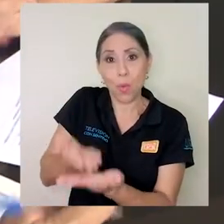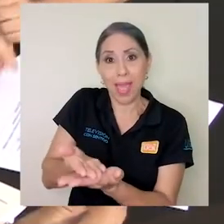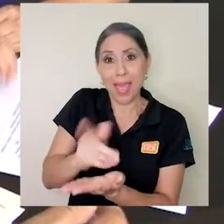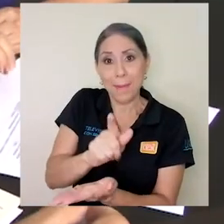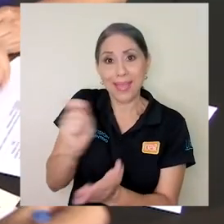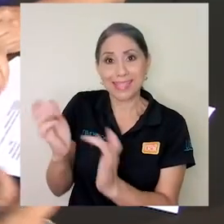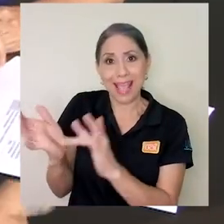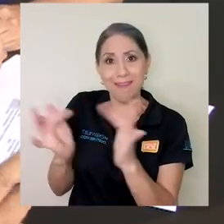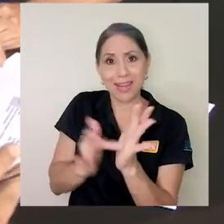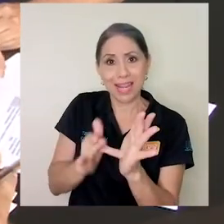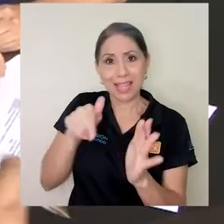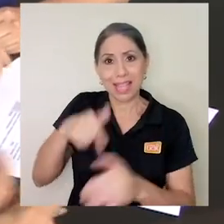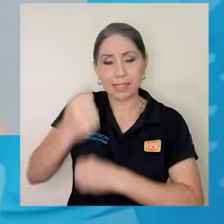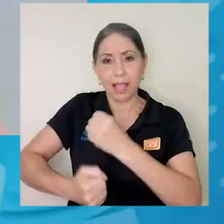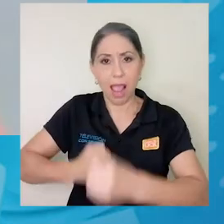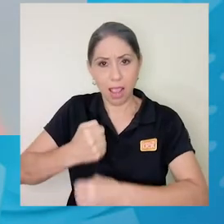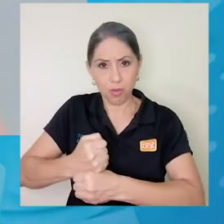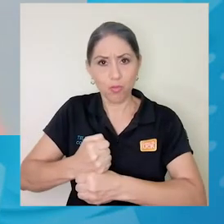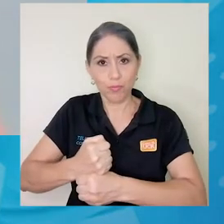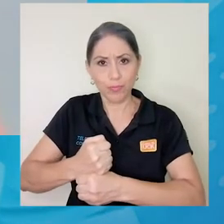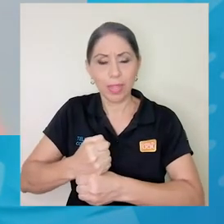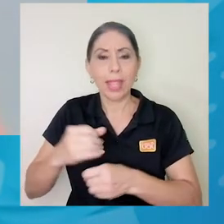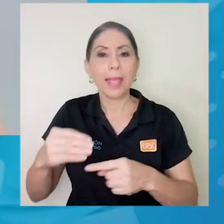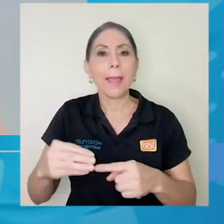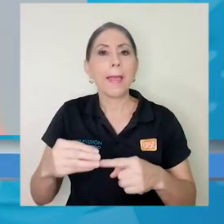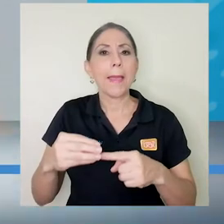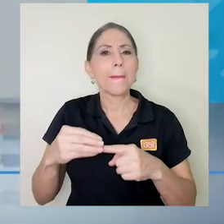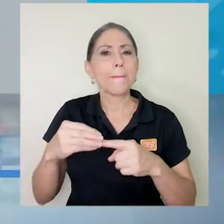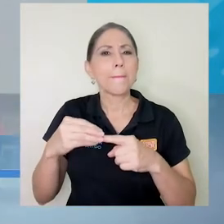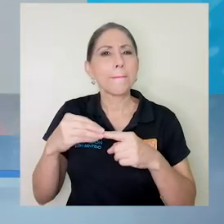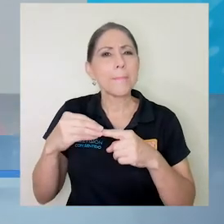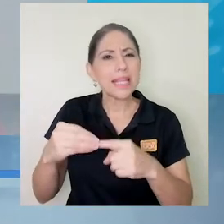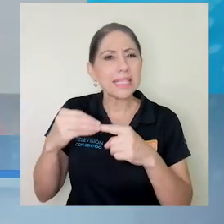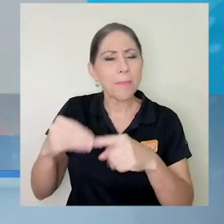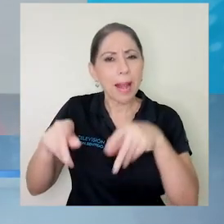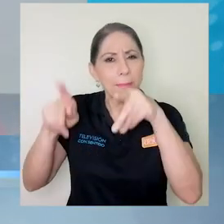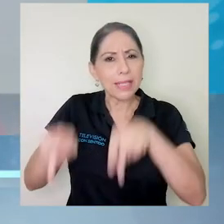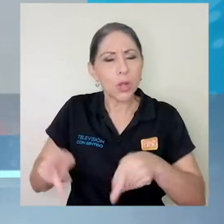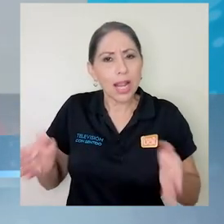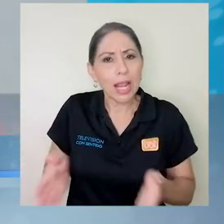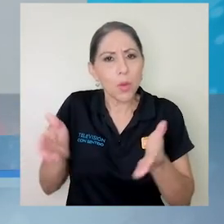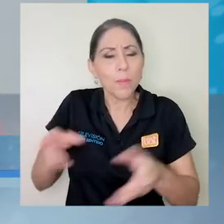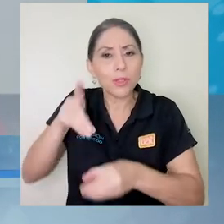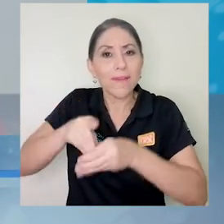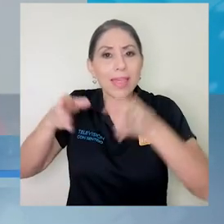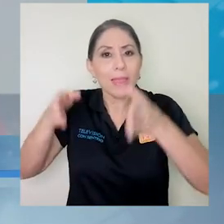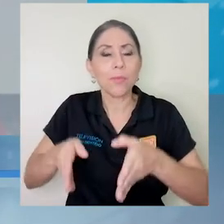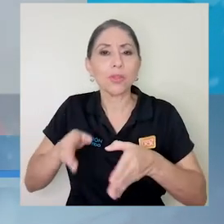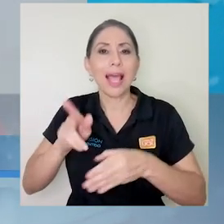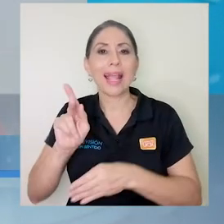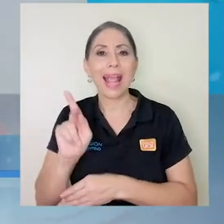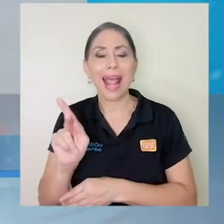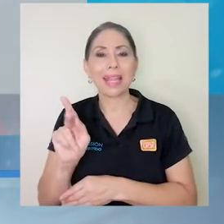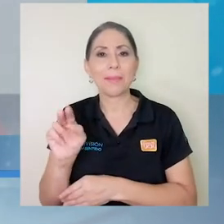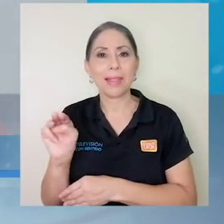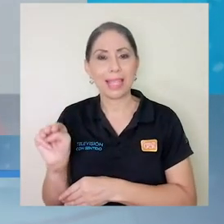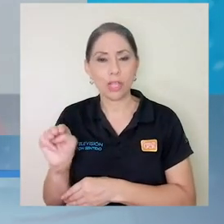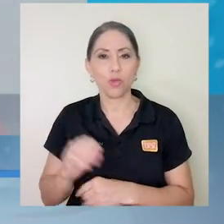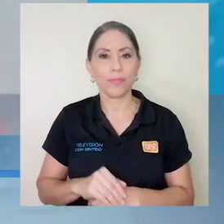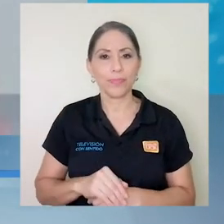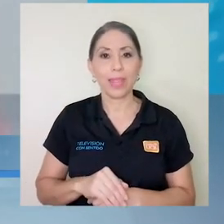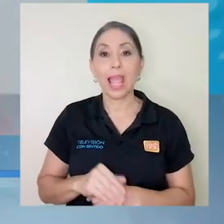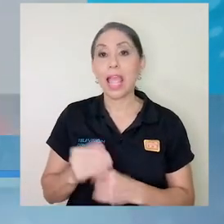en abril de este año. La principal que lo impulsaba era la diputada Karine Niño.